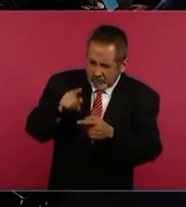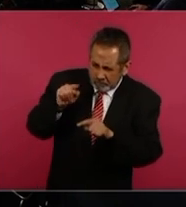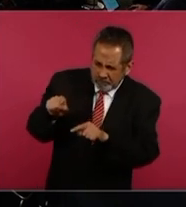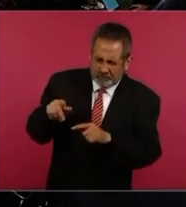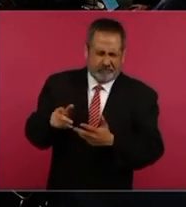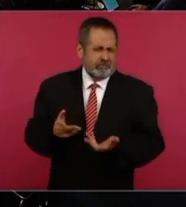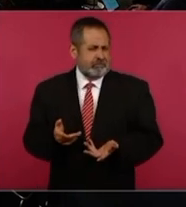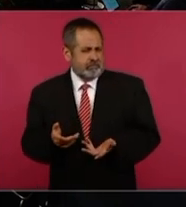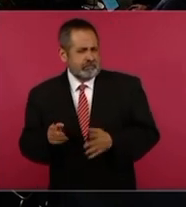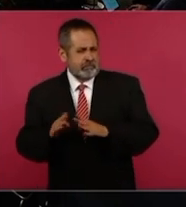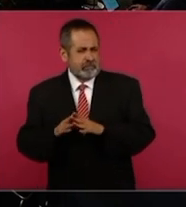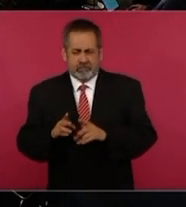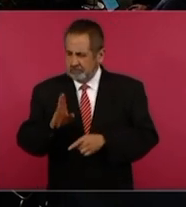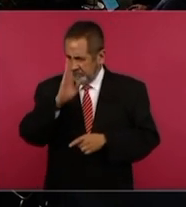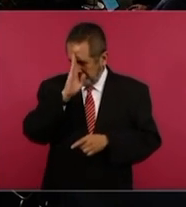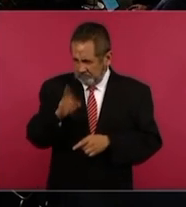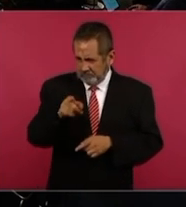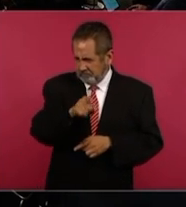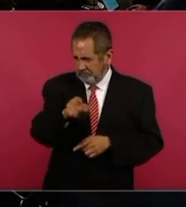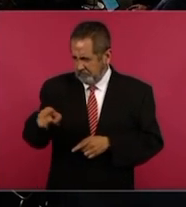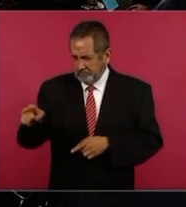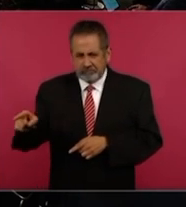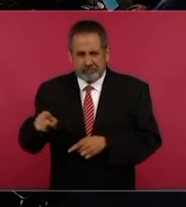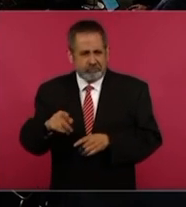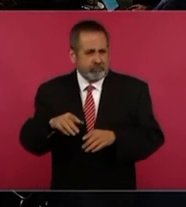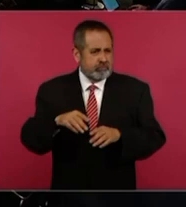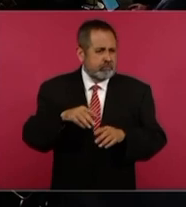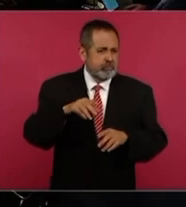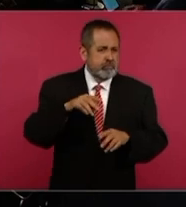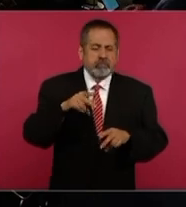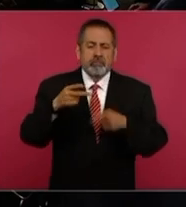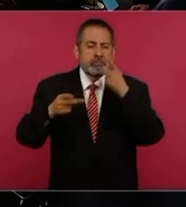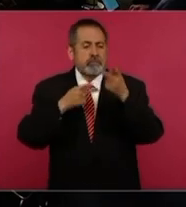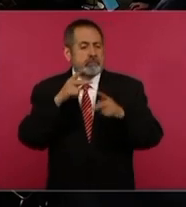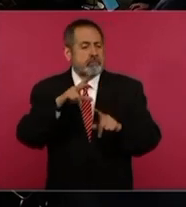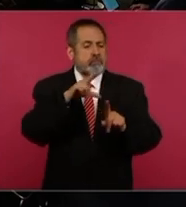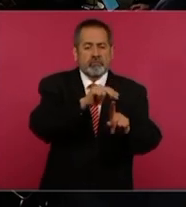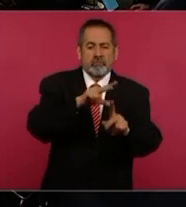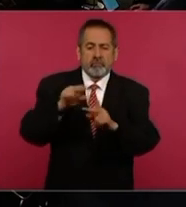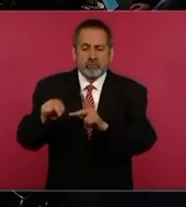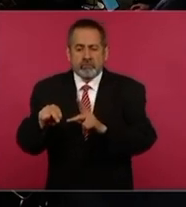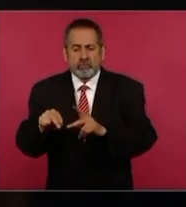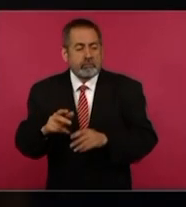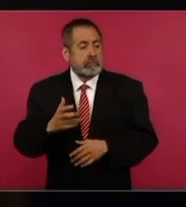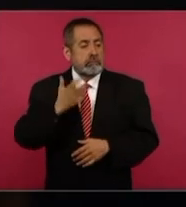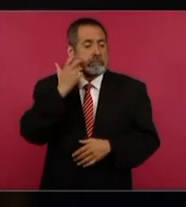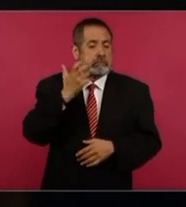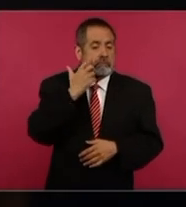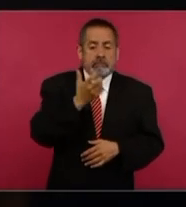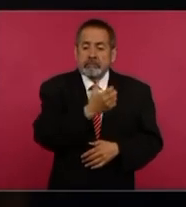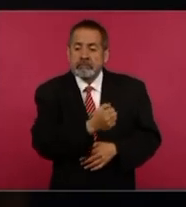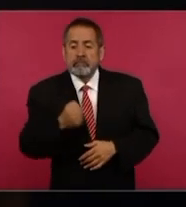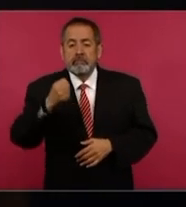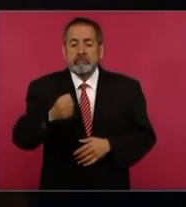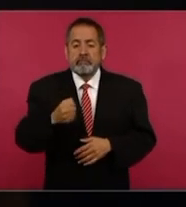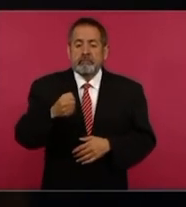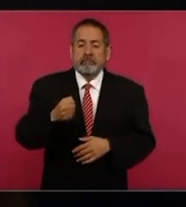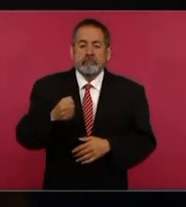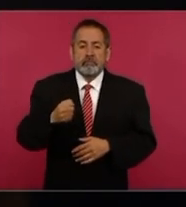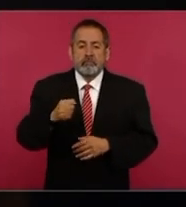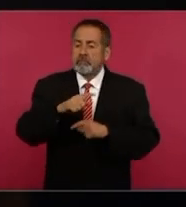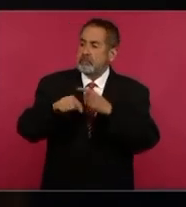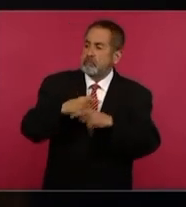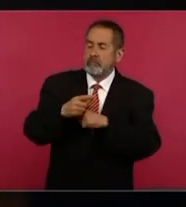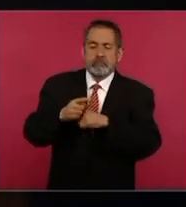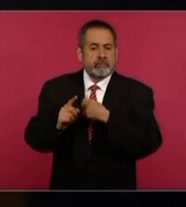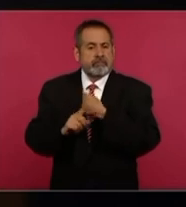señalamientos directos en contra de algunos candidatos, para que no lleguen a los puestos y que después se convierta en un problema,